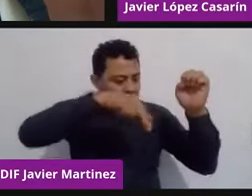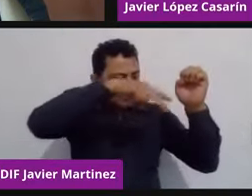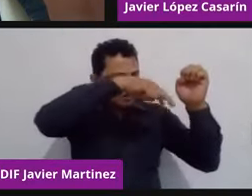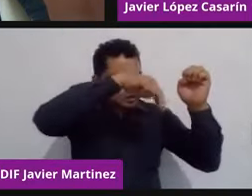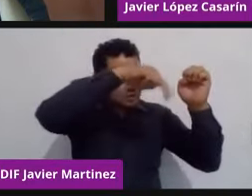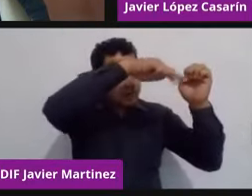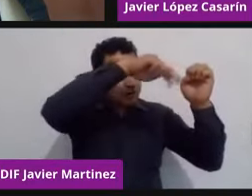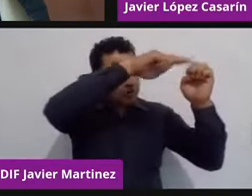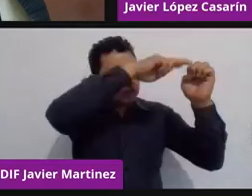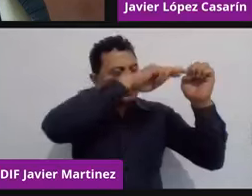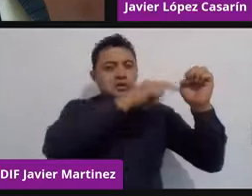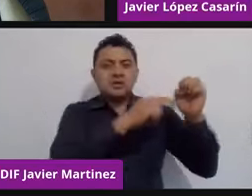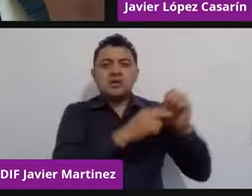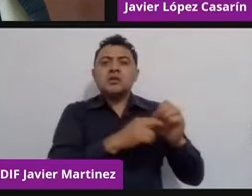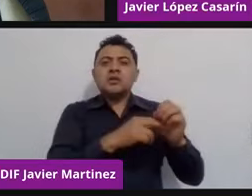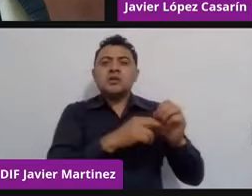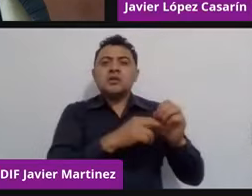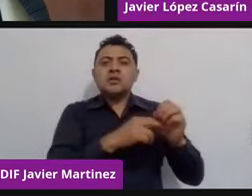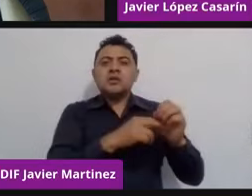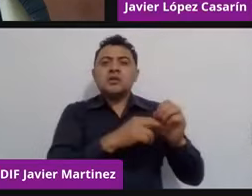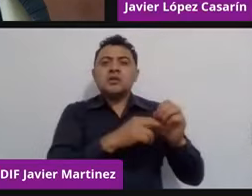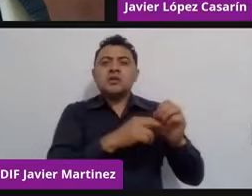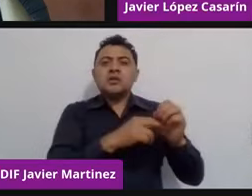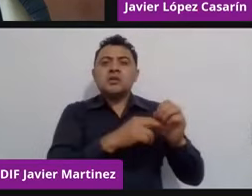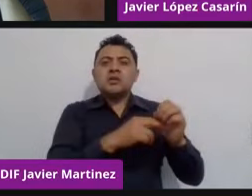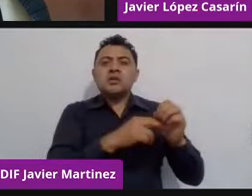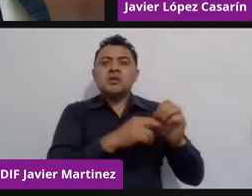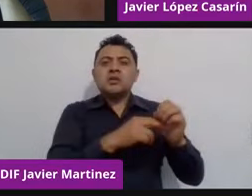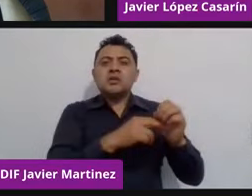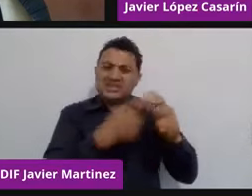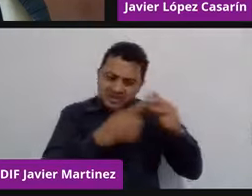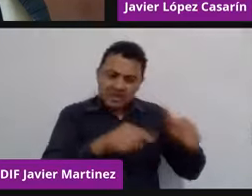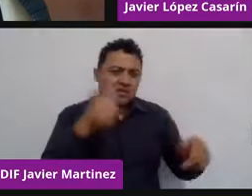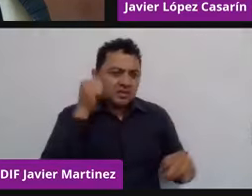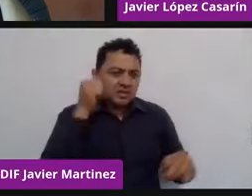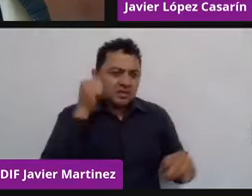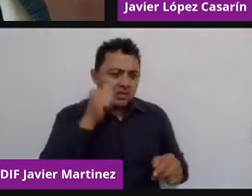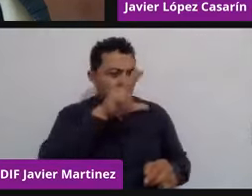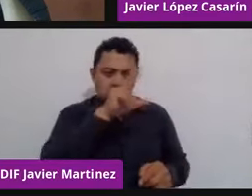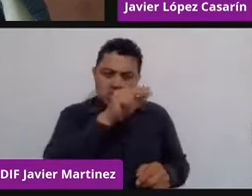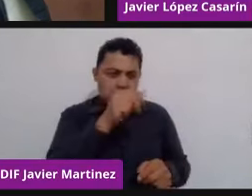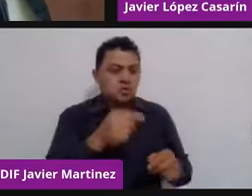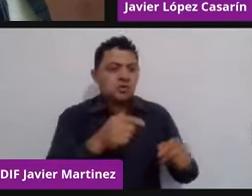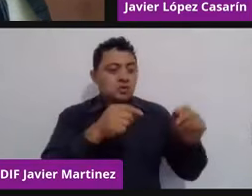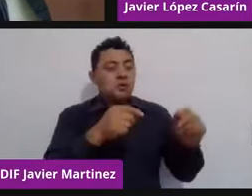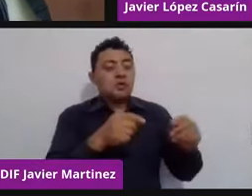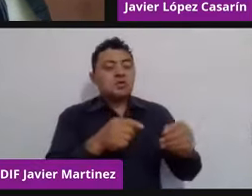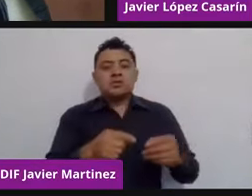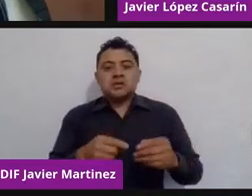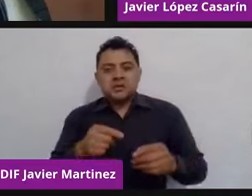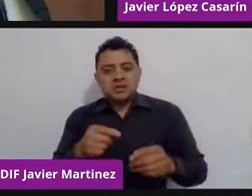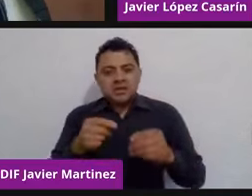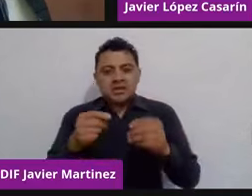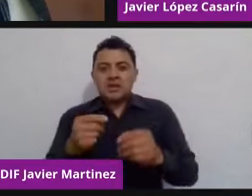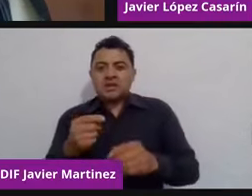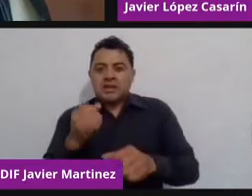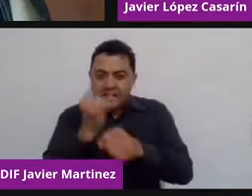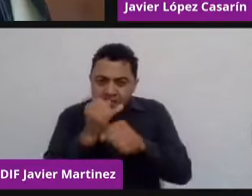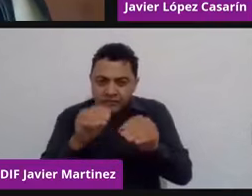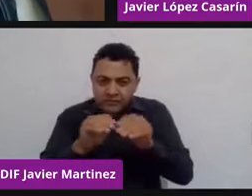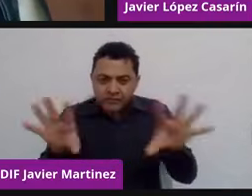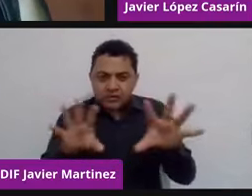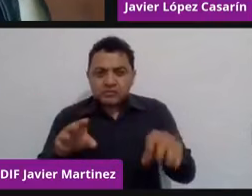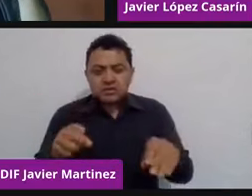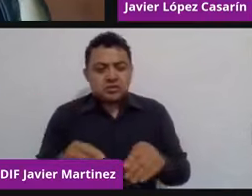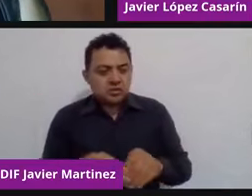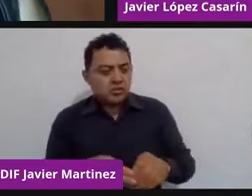el punto en que me encuentra, que a que voy compartiendo comunicación, voy compartiendo mi información, voy compartiendo mi conocimiento, y